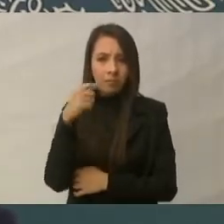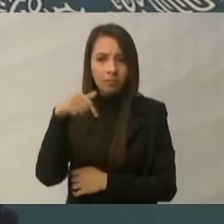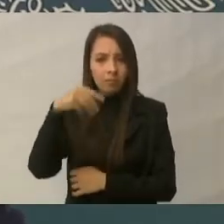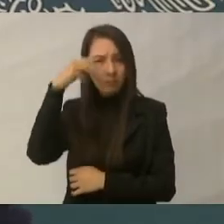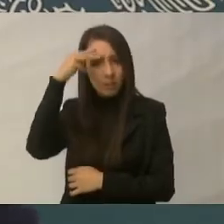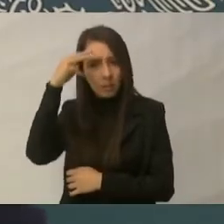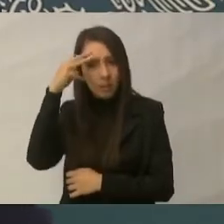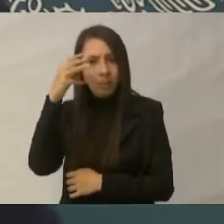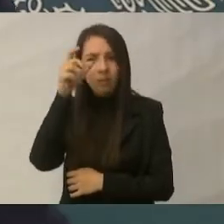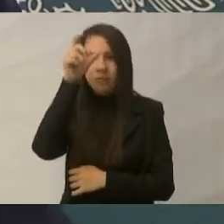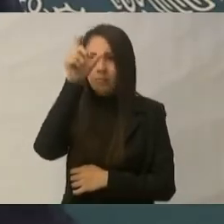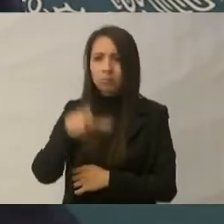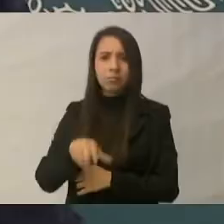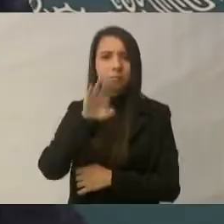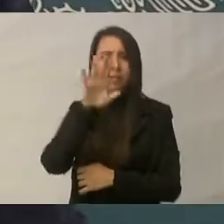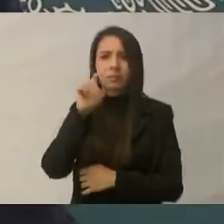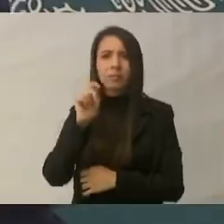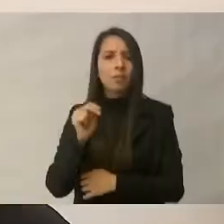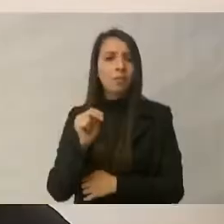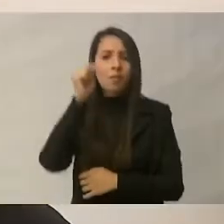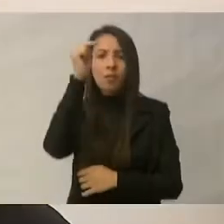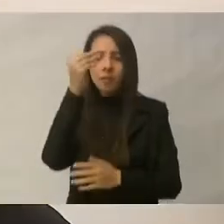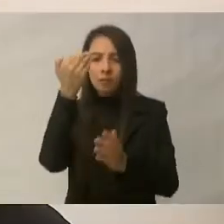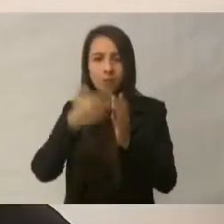en Baja California, en el norte del país.